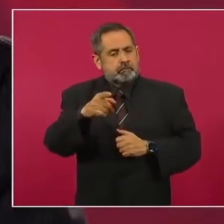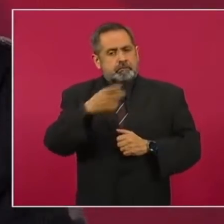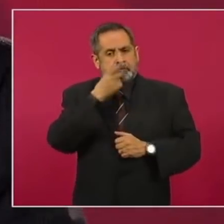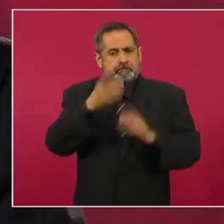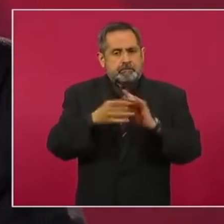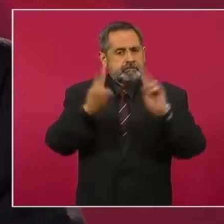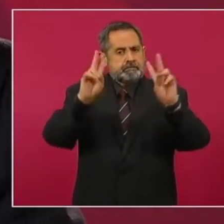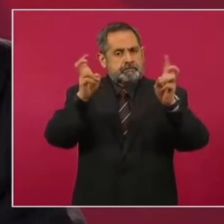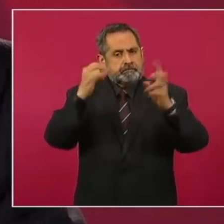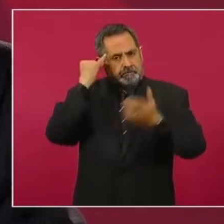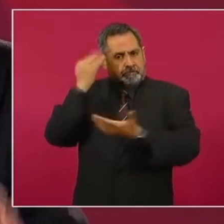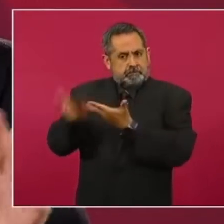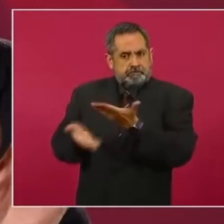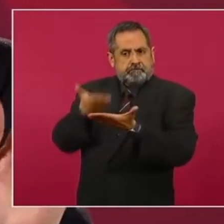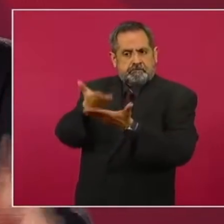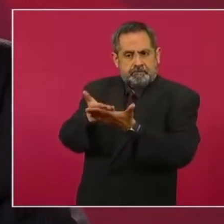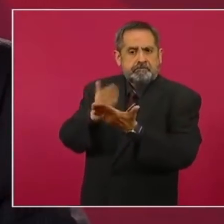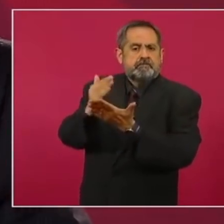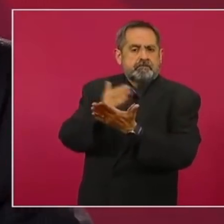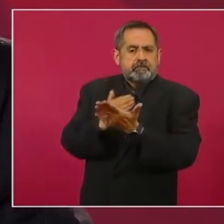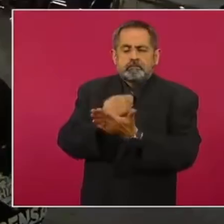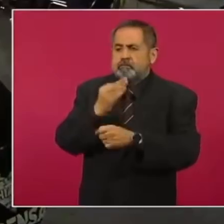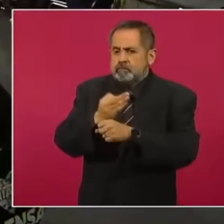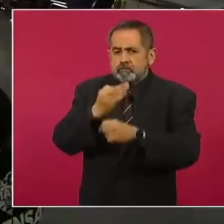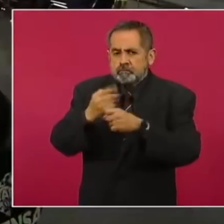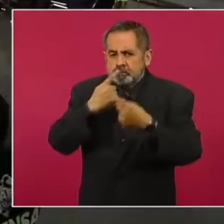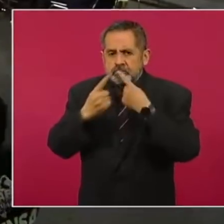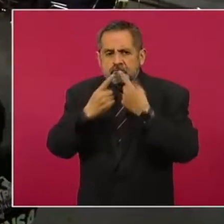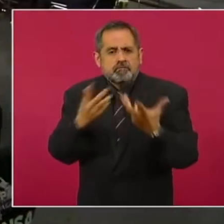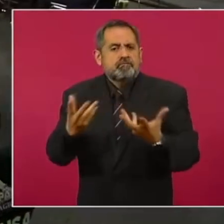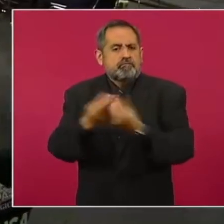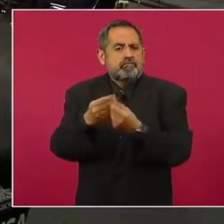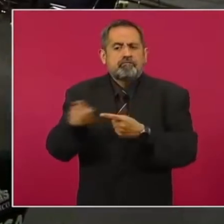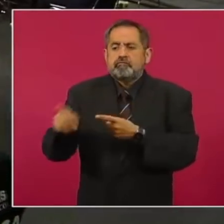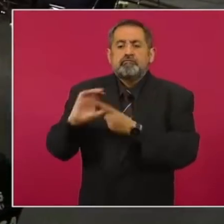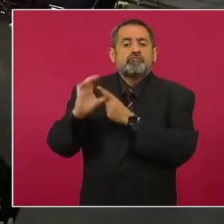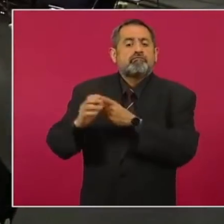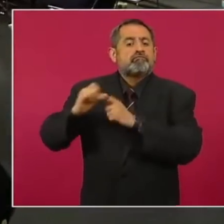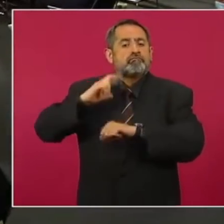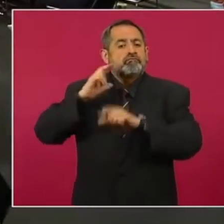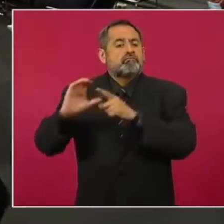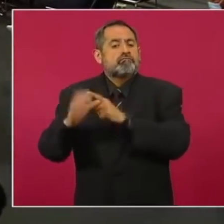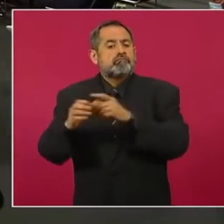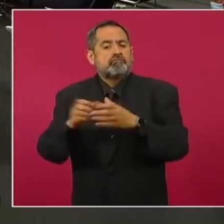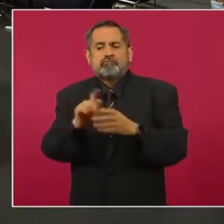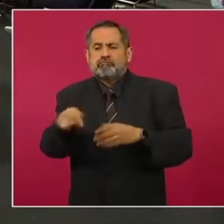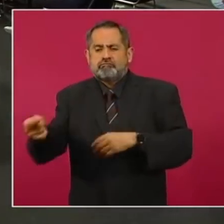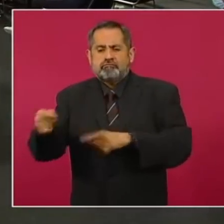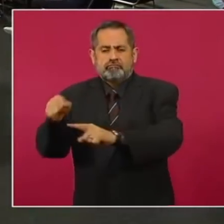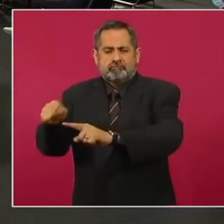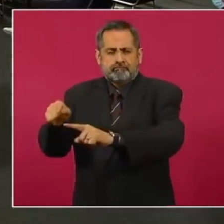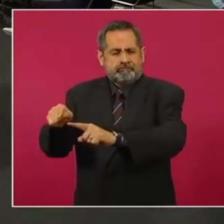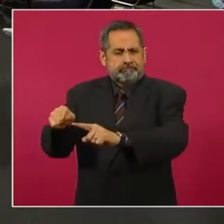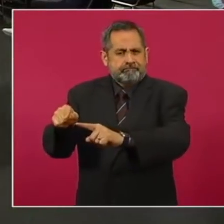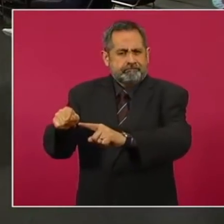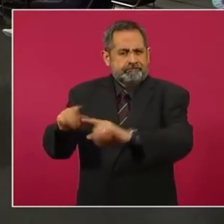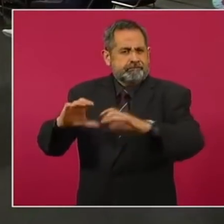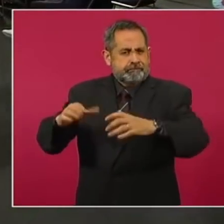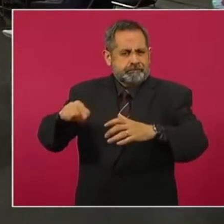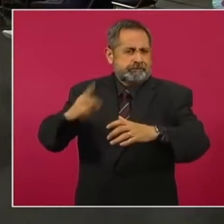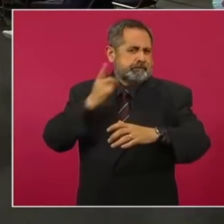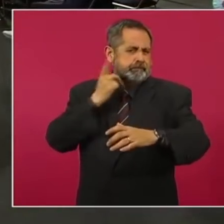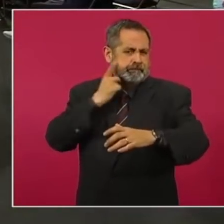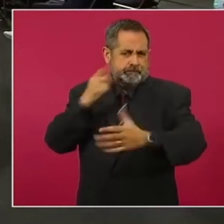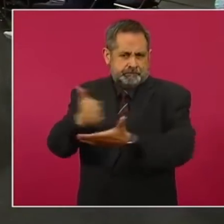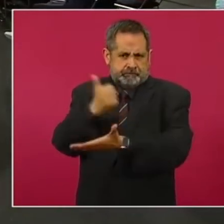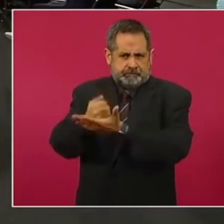una iniciativa que se discutió, o esta discusión en comisiones, entiendo que en el Congreso de los Diputados